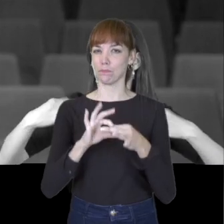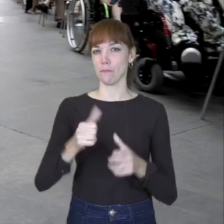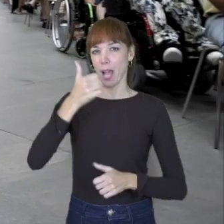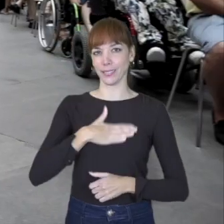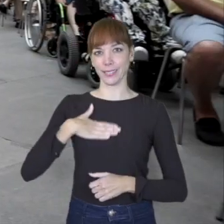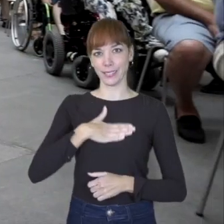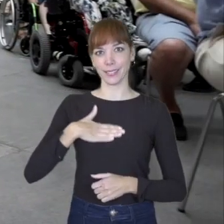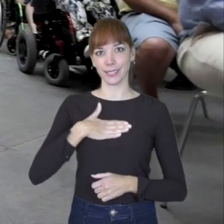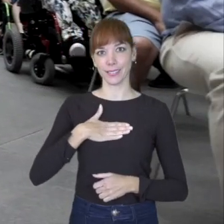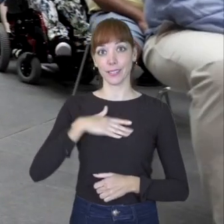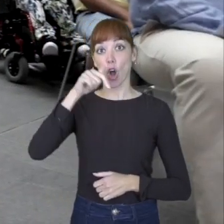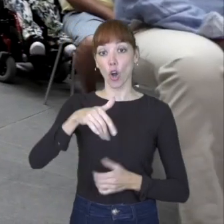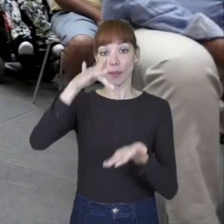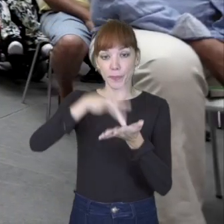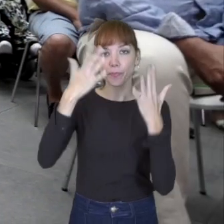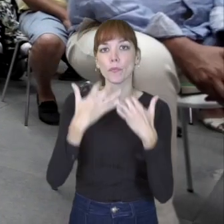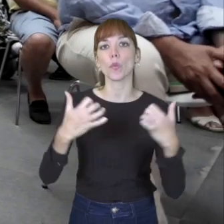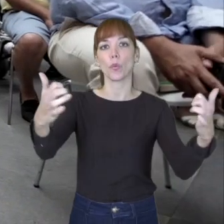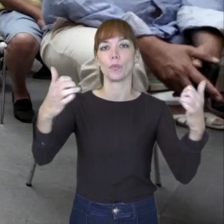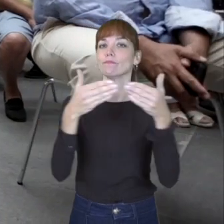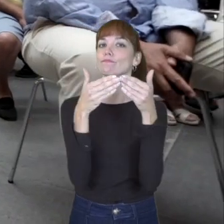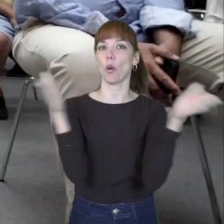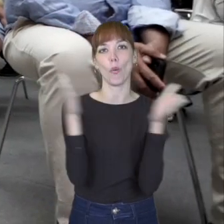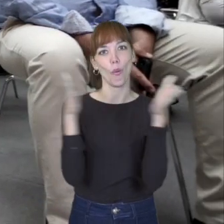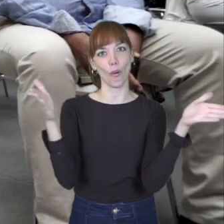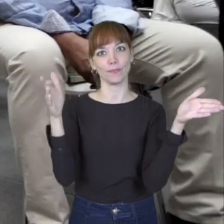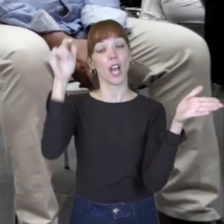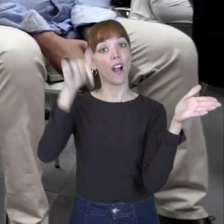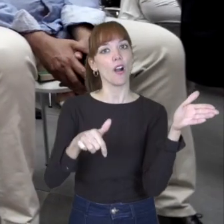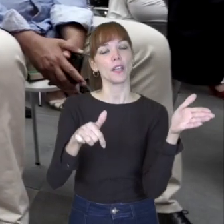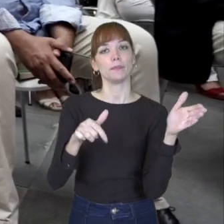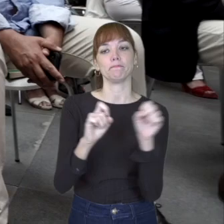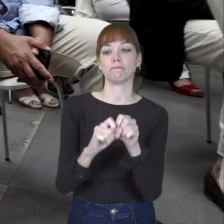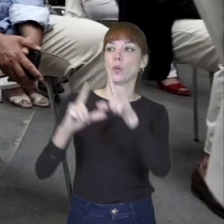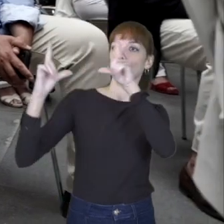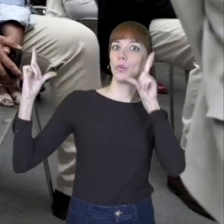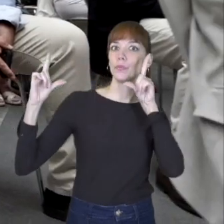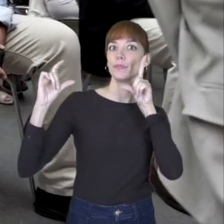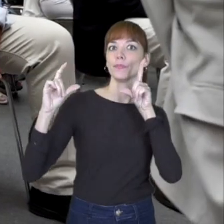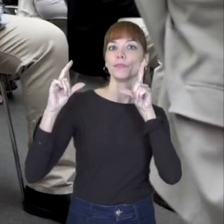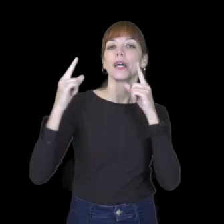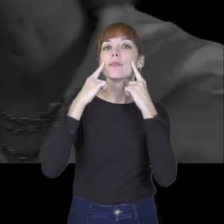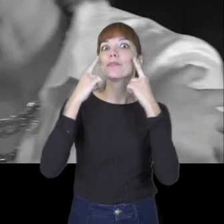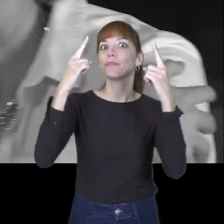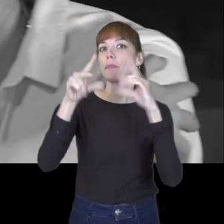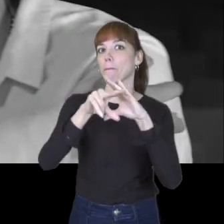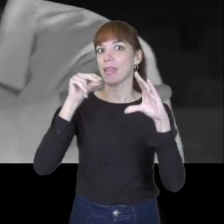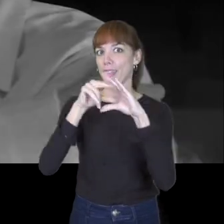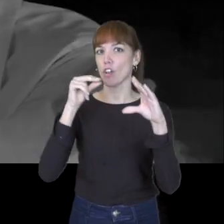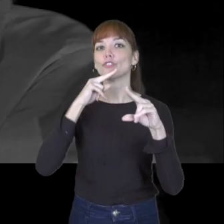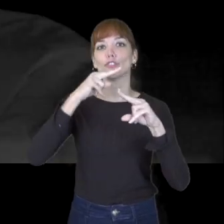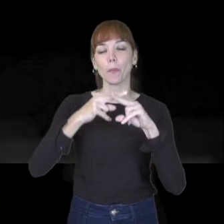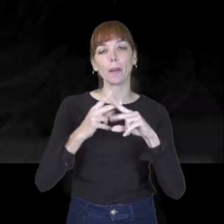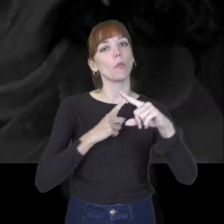El acto de hoy viene a ser la punta de lanza. Vamos a lanzar hoy el primer vídeo que se llama En Positivo